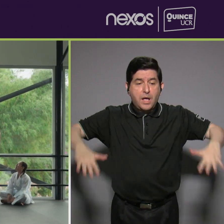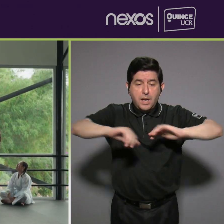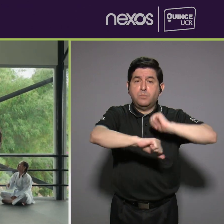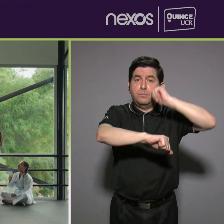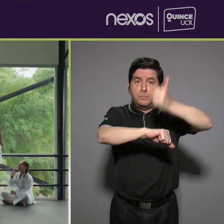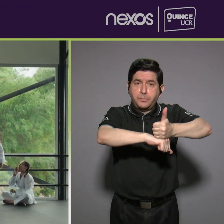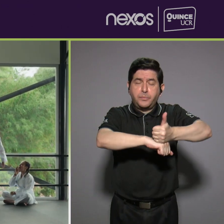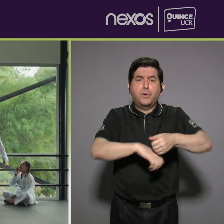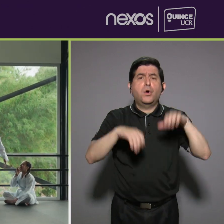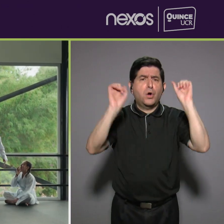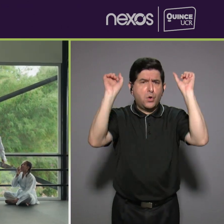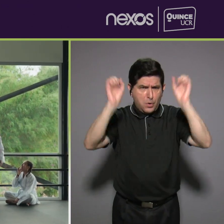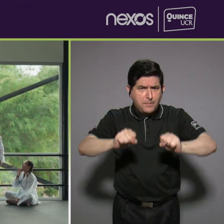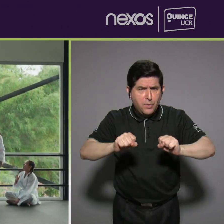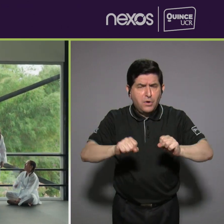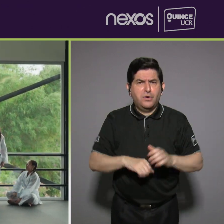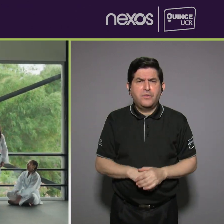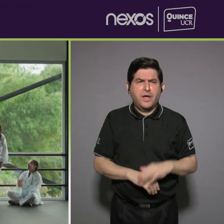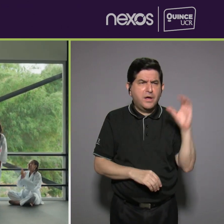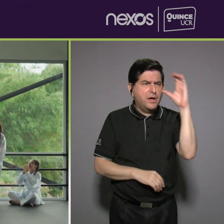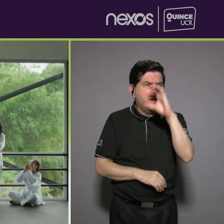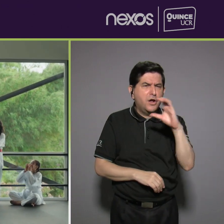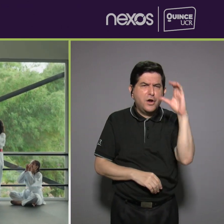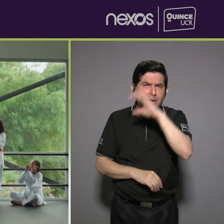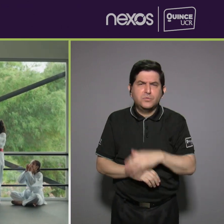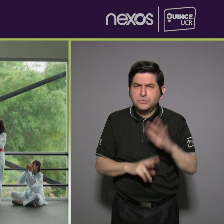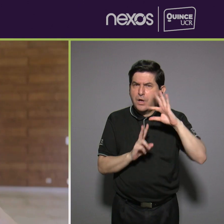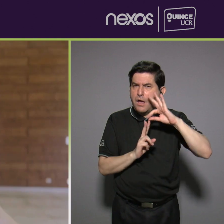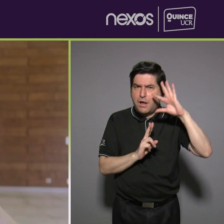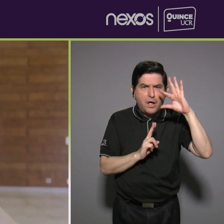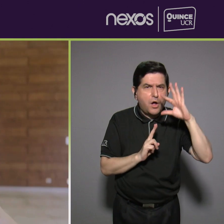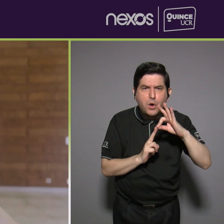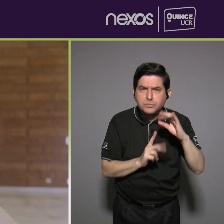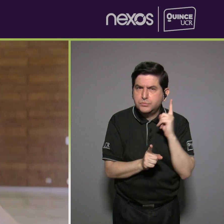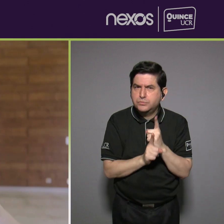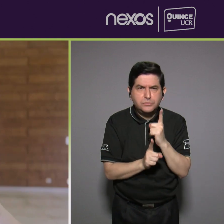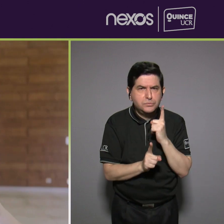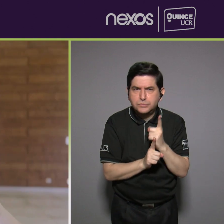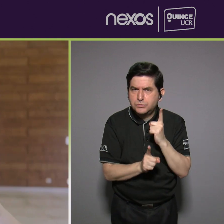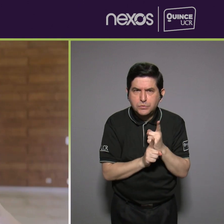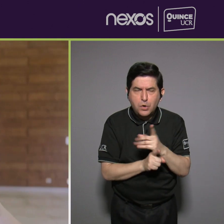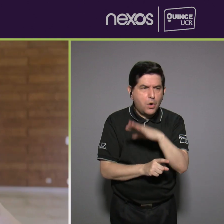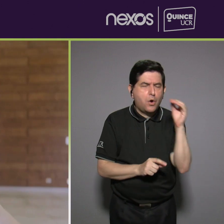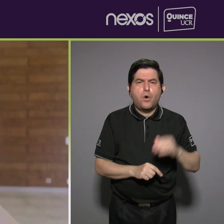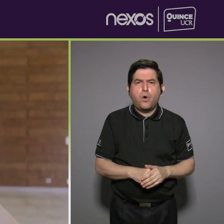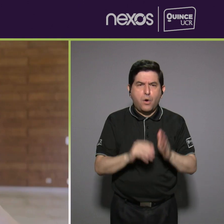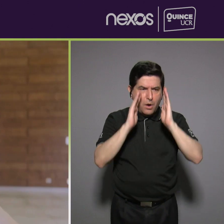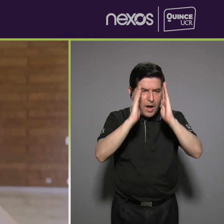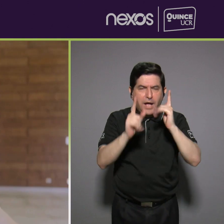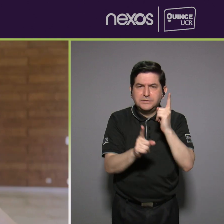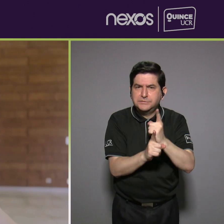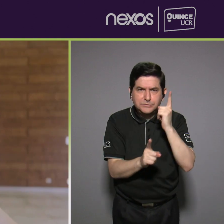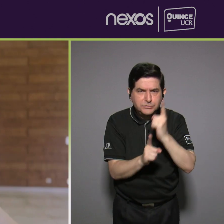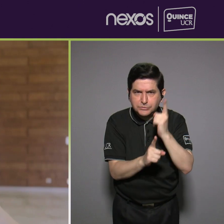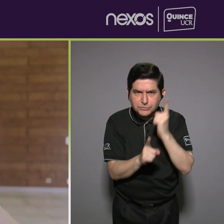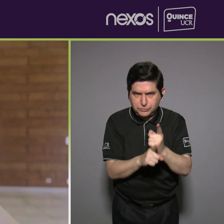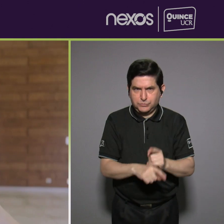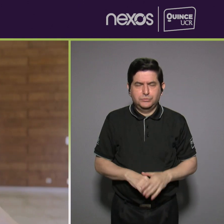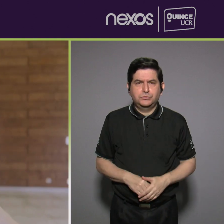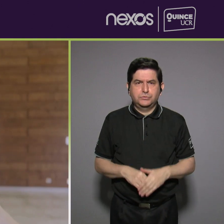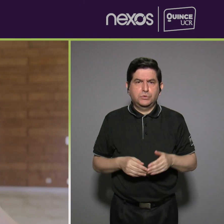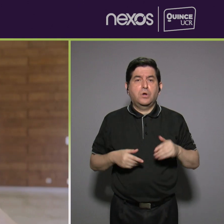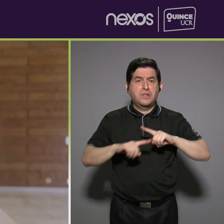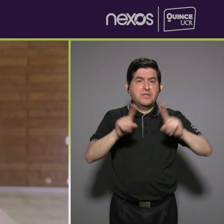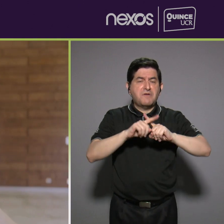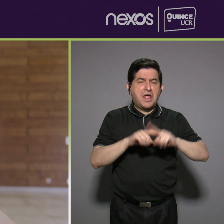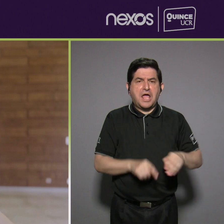para poder buscar cuáles son las alternativas más adecuadas o cuáles son los abordajes adecuados para brindar